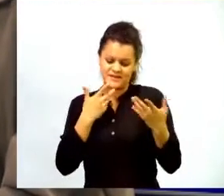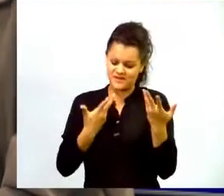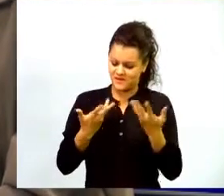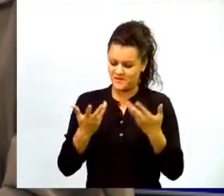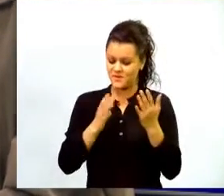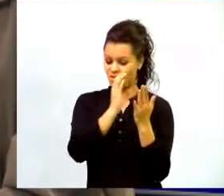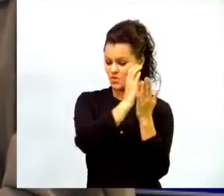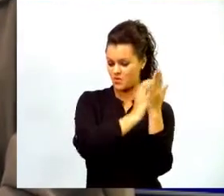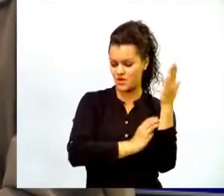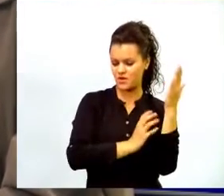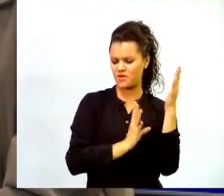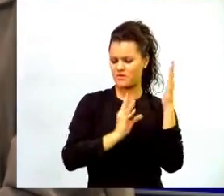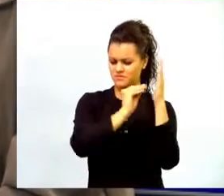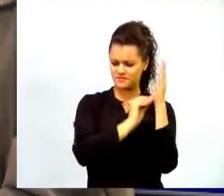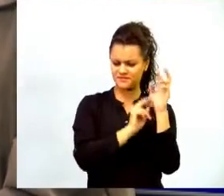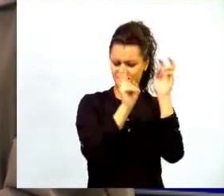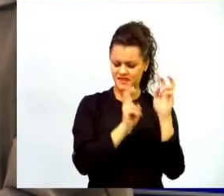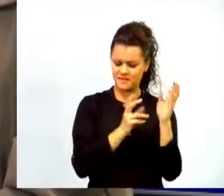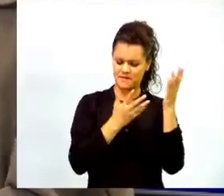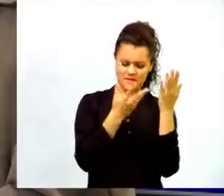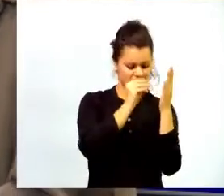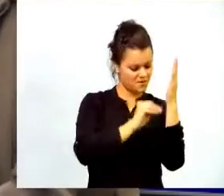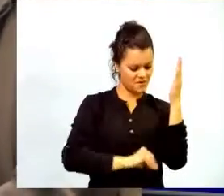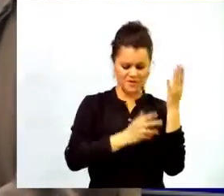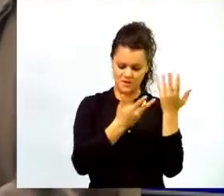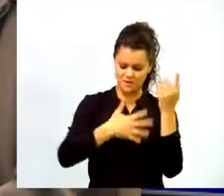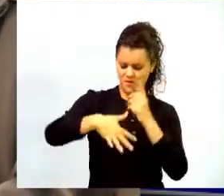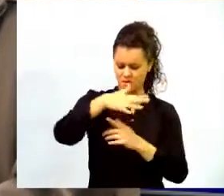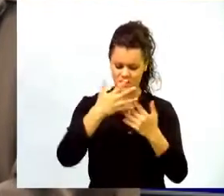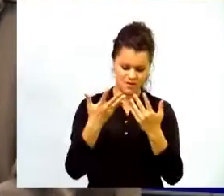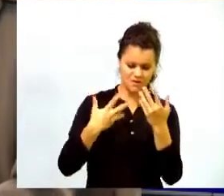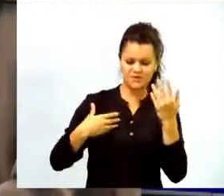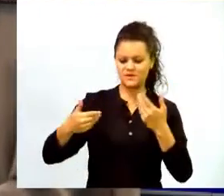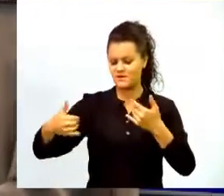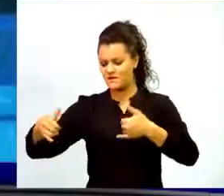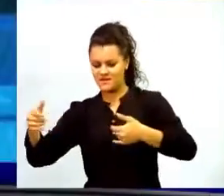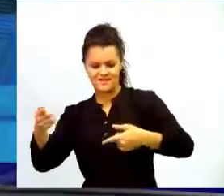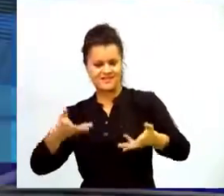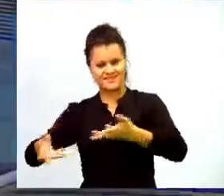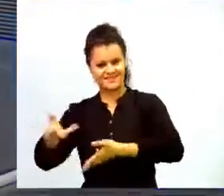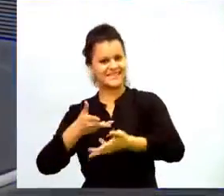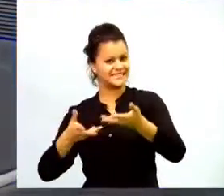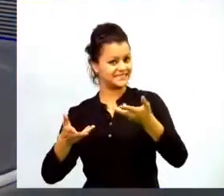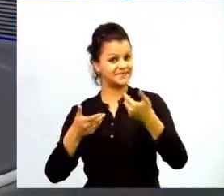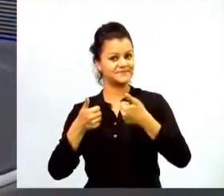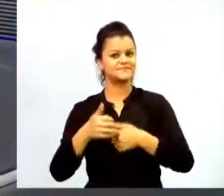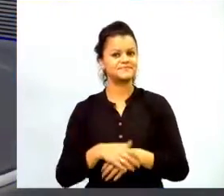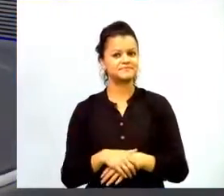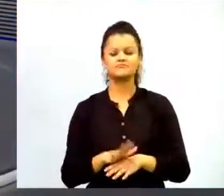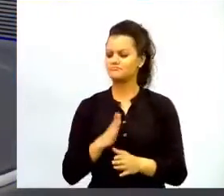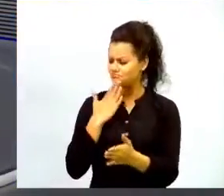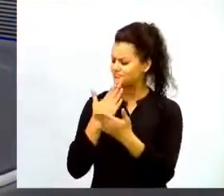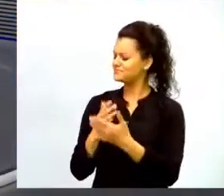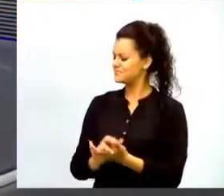en los distintos escenarios de la vida nacional. Muchas gracias, Juan. Bueno, otro de los Juanes que nos acompaña el día de hoy es Juan Manuel Lopera.